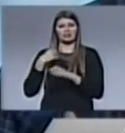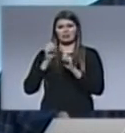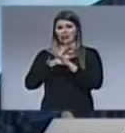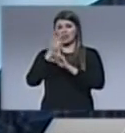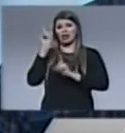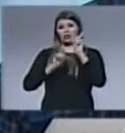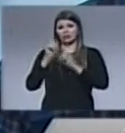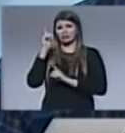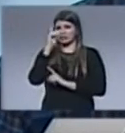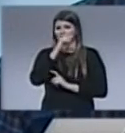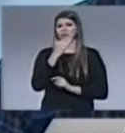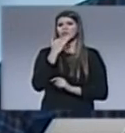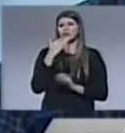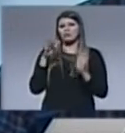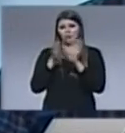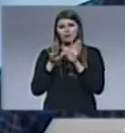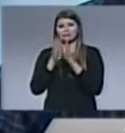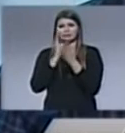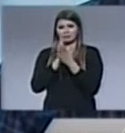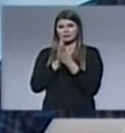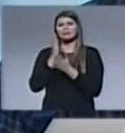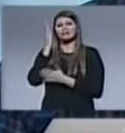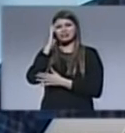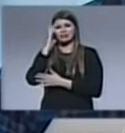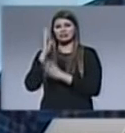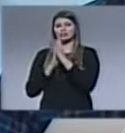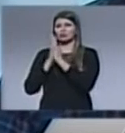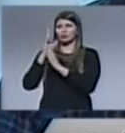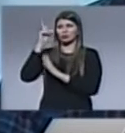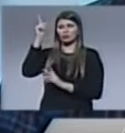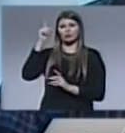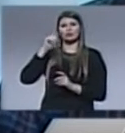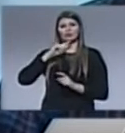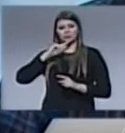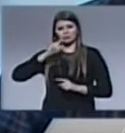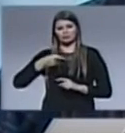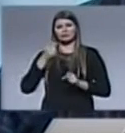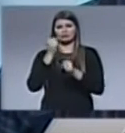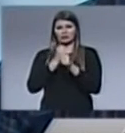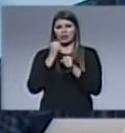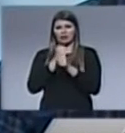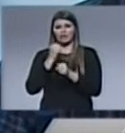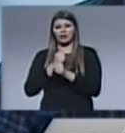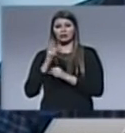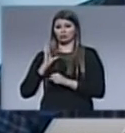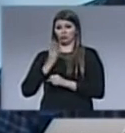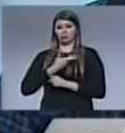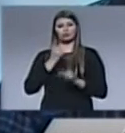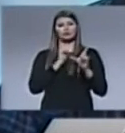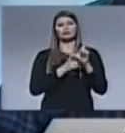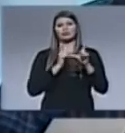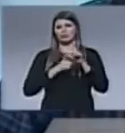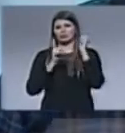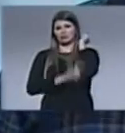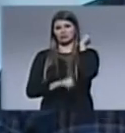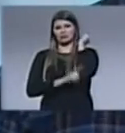hay momentos difíciles, pero sabemos que Dios es Dios que hace la obra, simplemente somos un instrumento, y